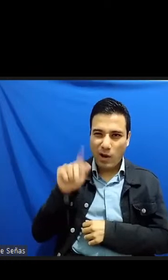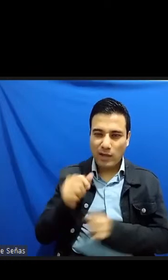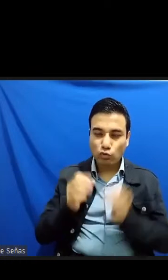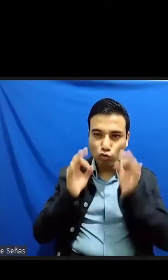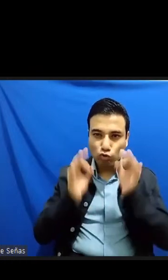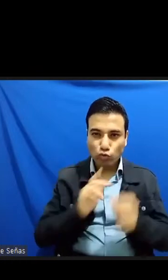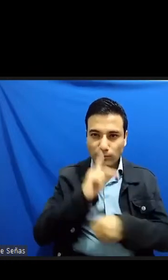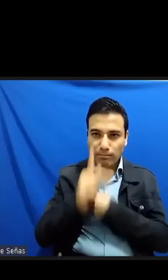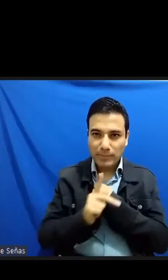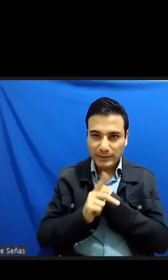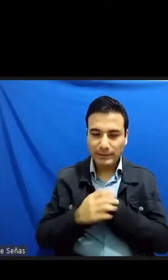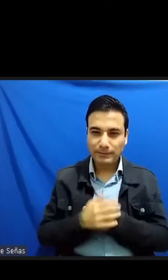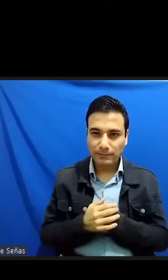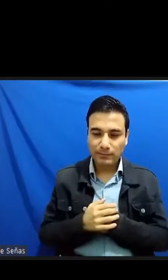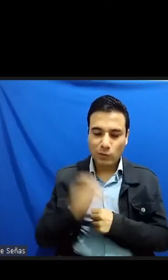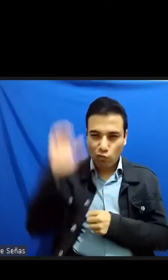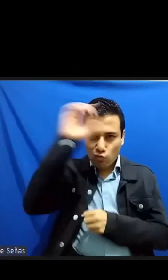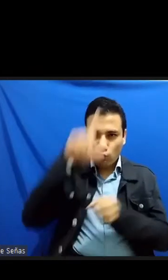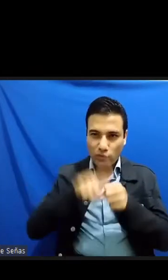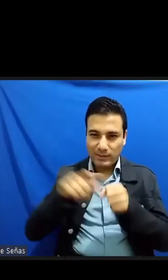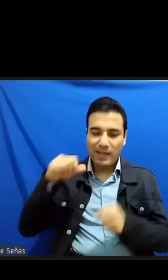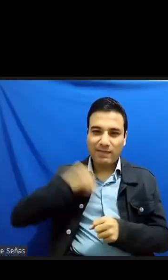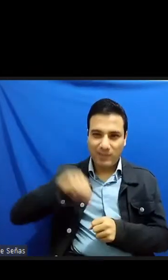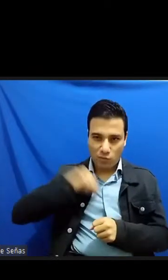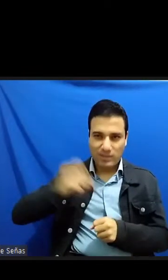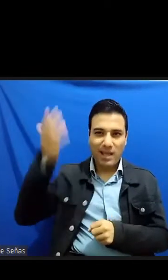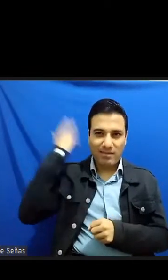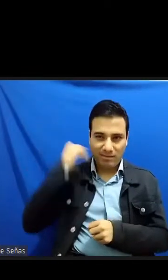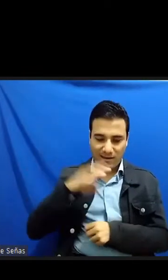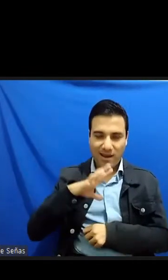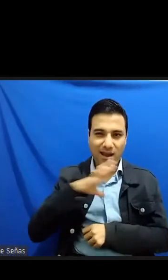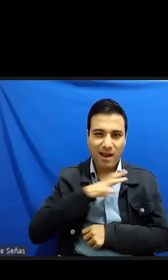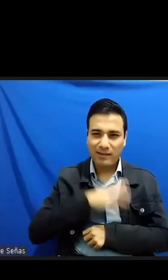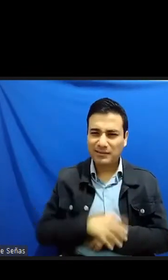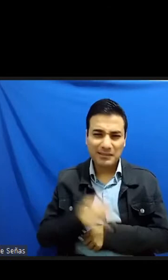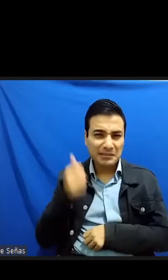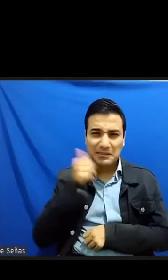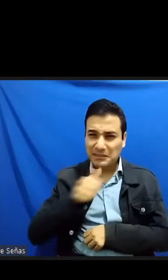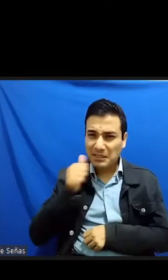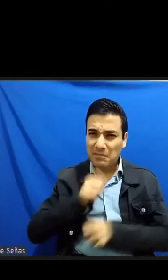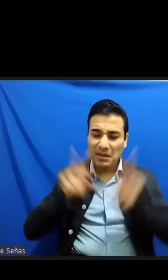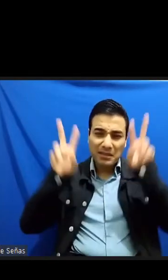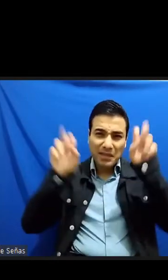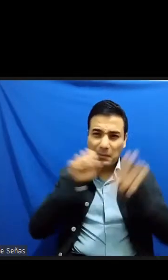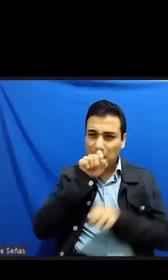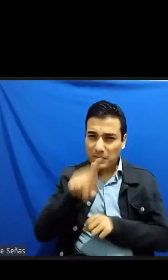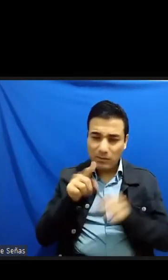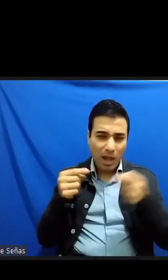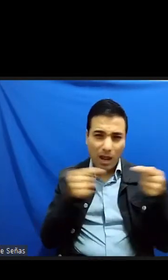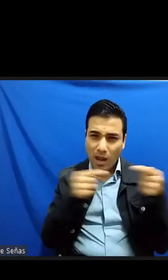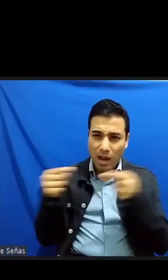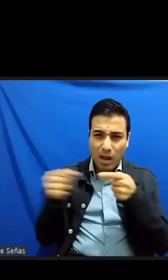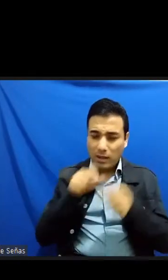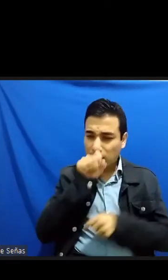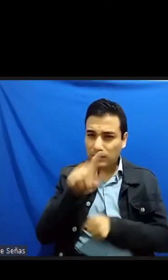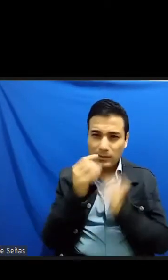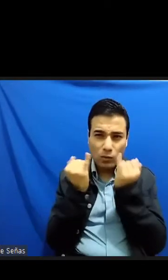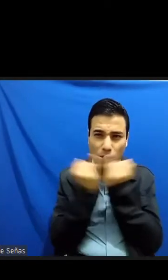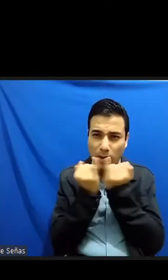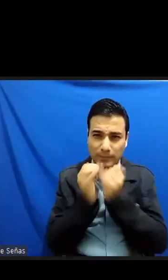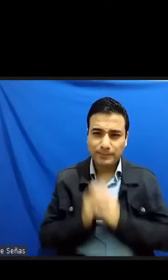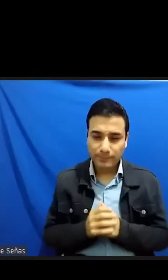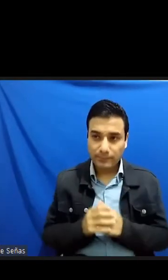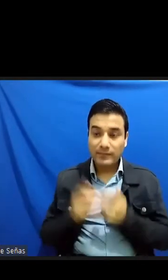culturas antiguas y se debatían por lo mismo en una dicotomía similar tradición